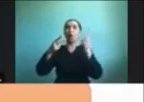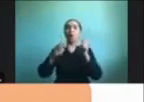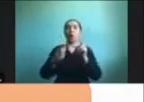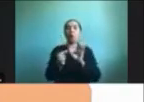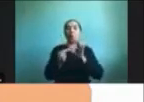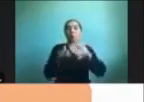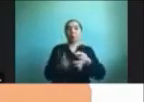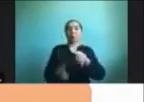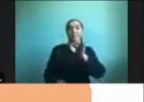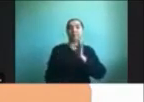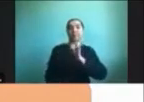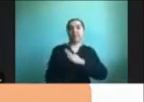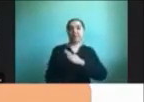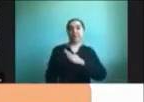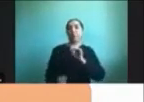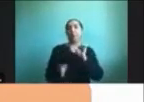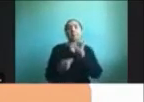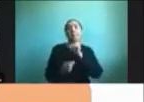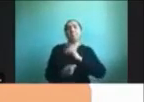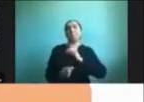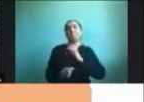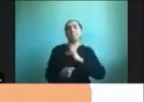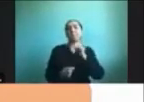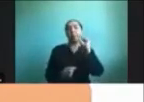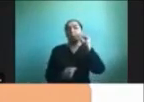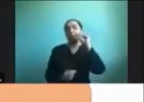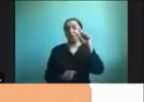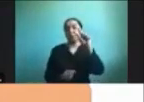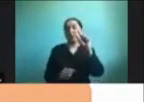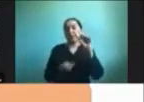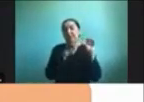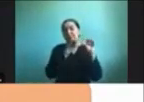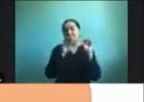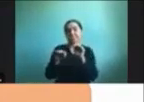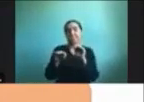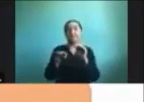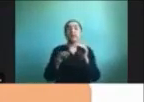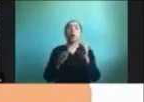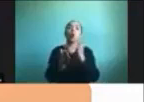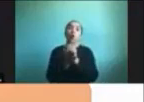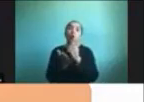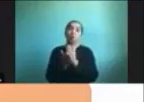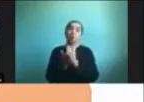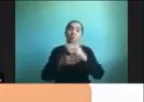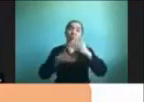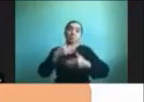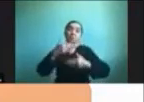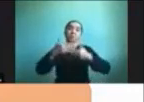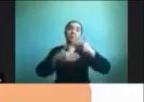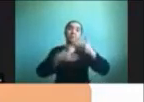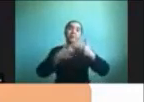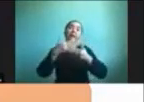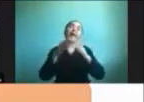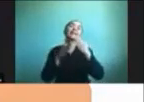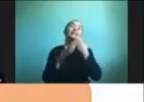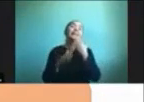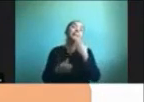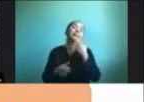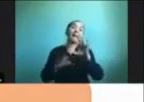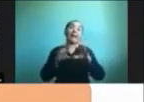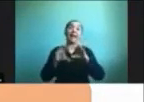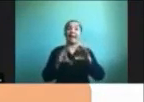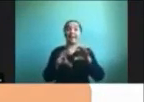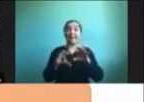premio chiquitito para reforzar esa conducta y así también las actividades se pueden ir